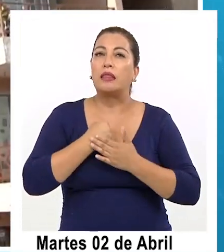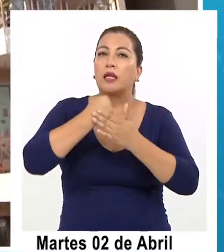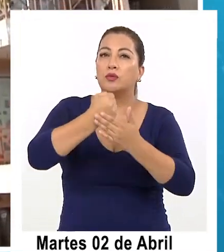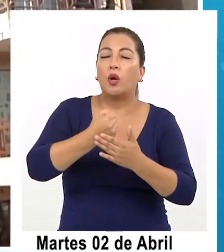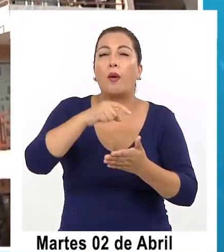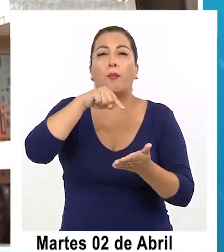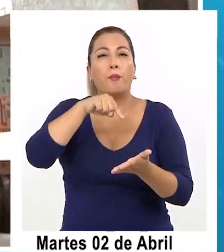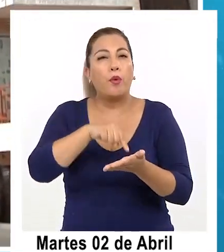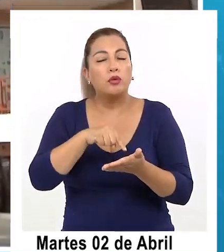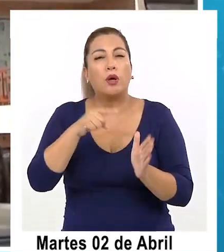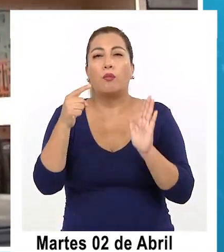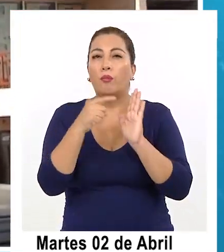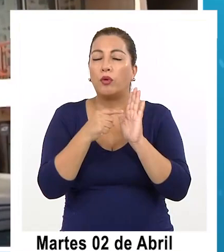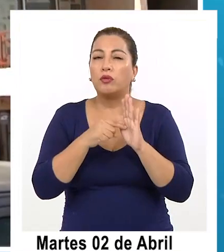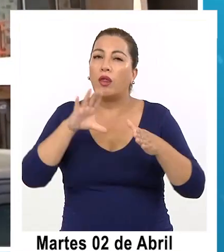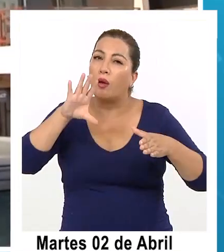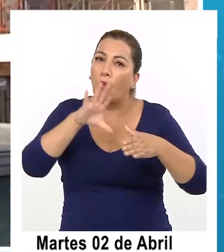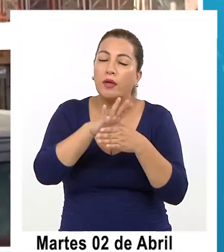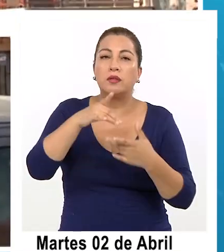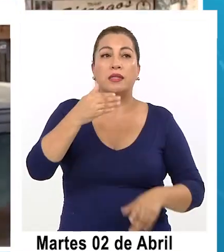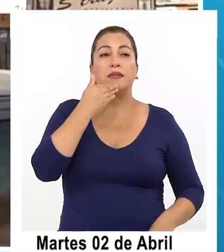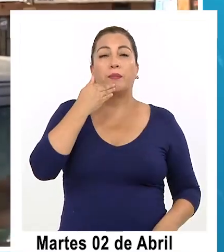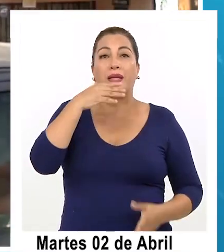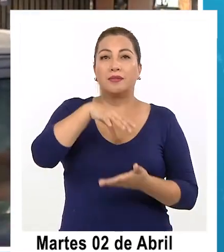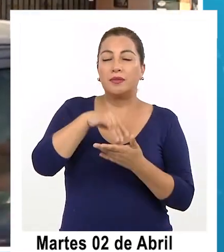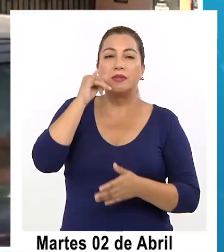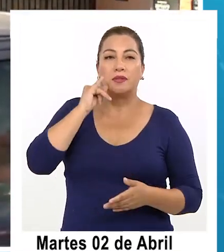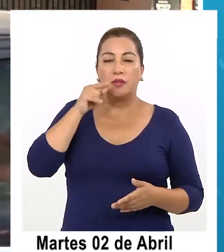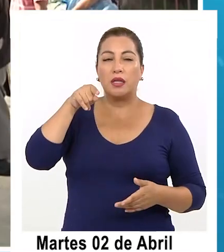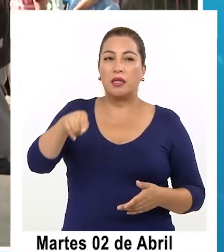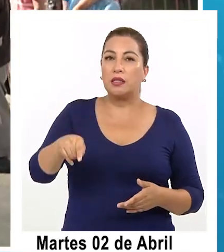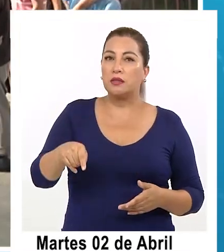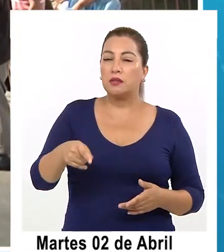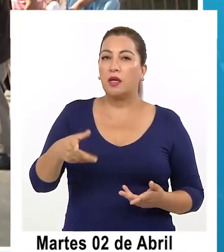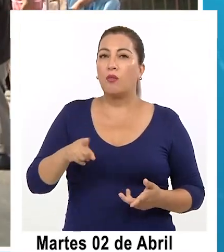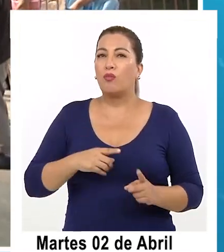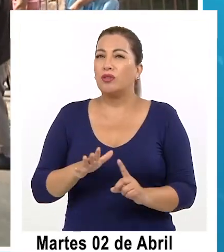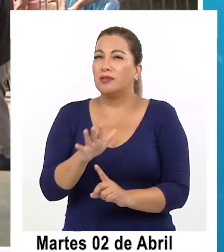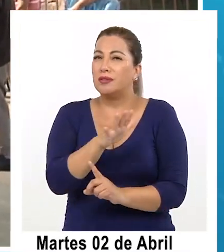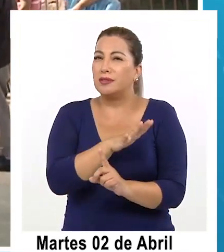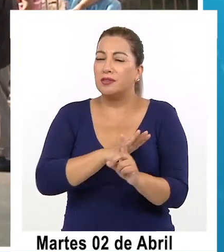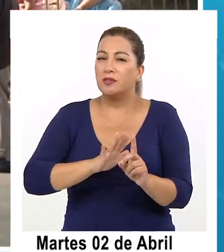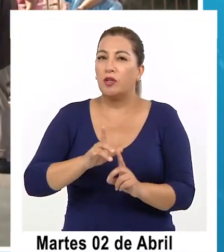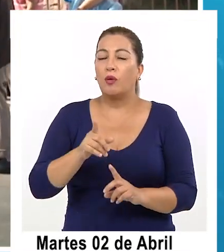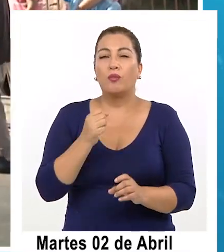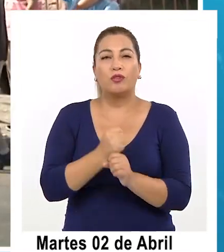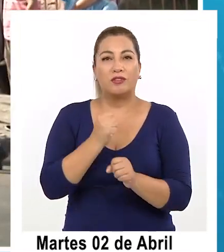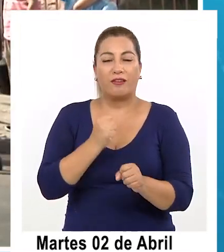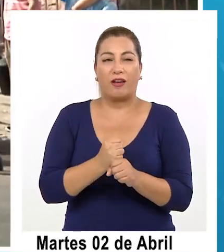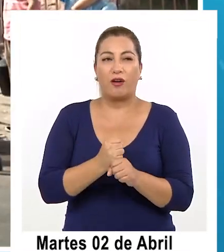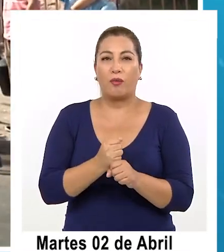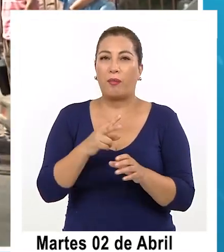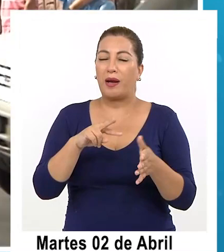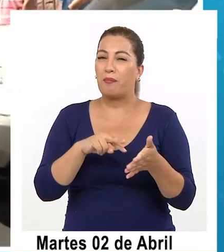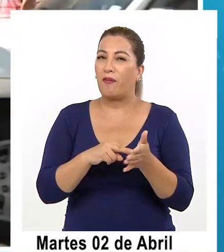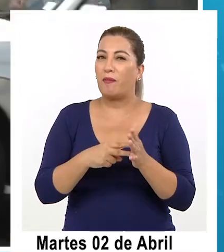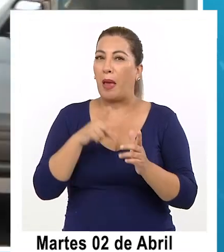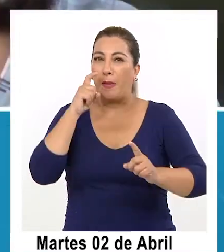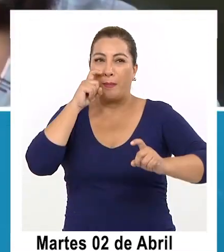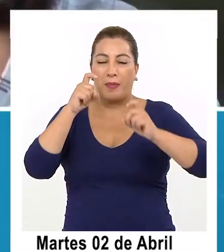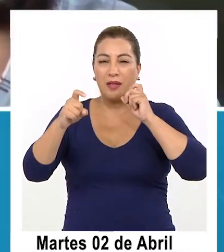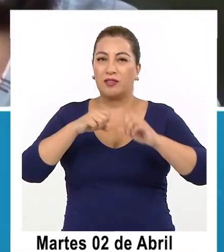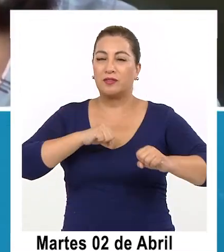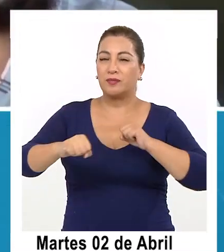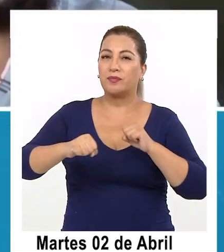encuentro no obstante la ciudad de Iquique es una ciudad muy compleja de gestionar para el riesgo de desastre porque está